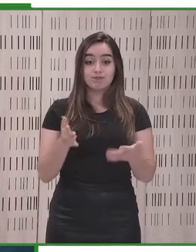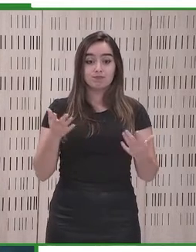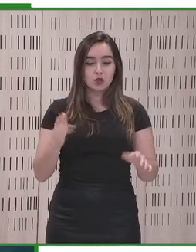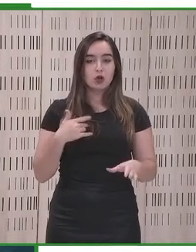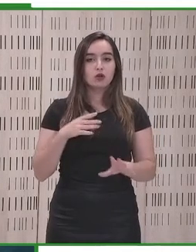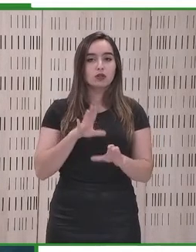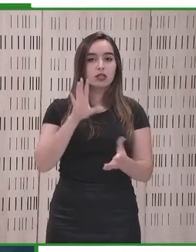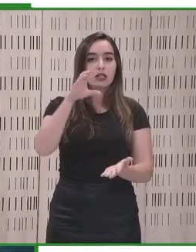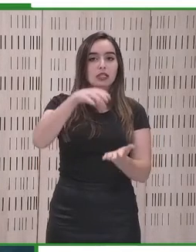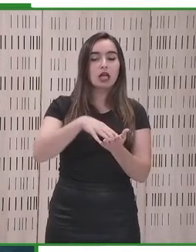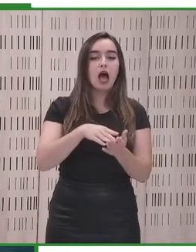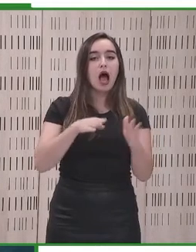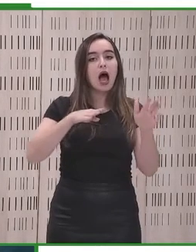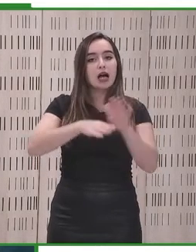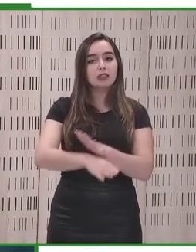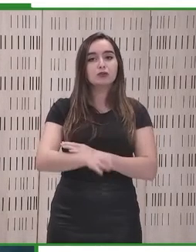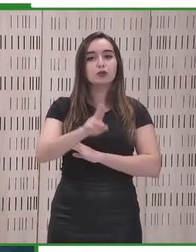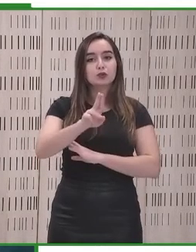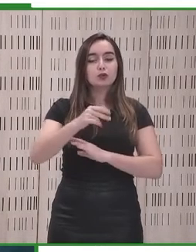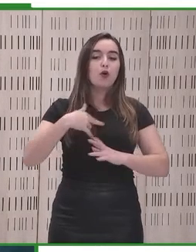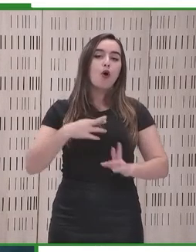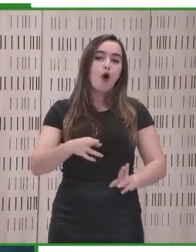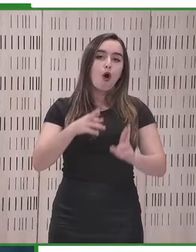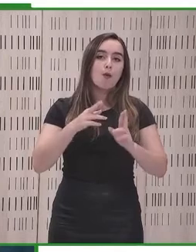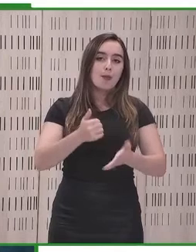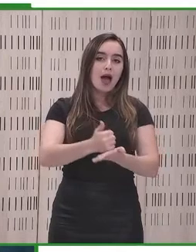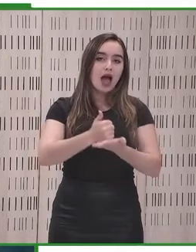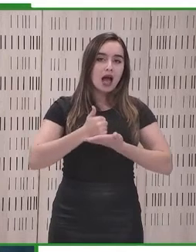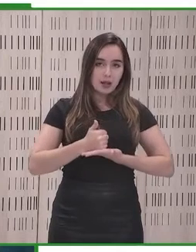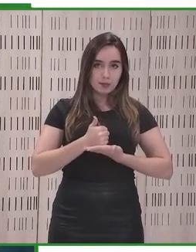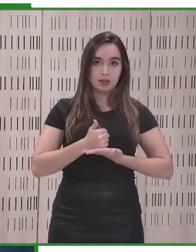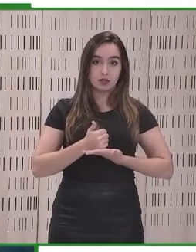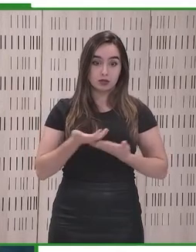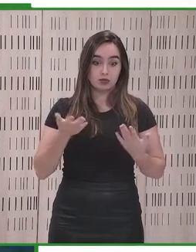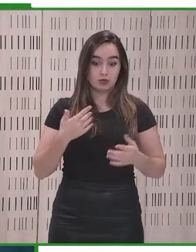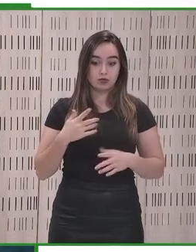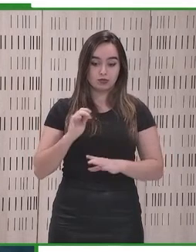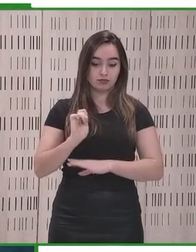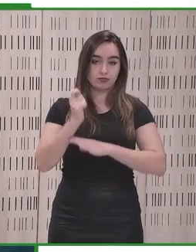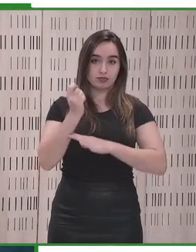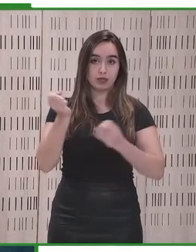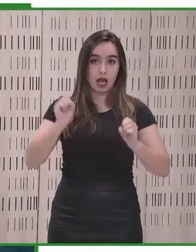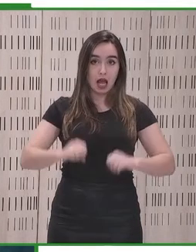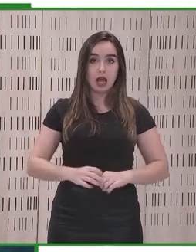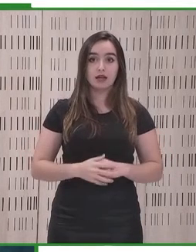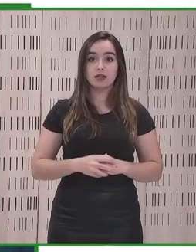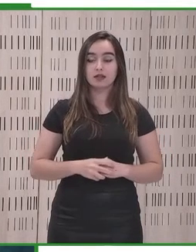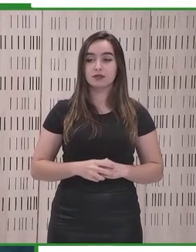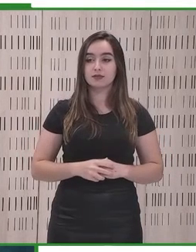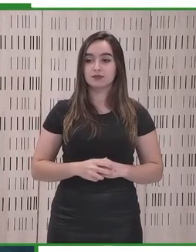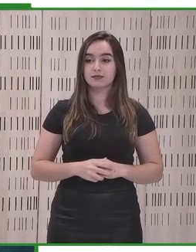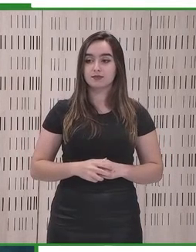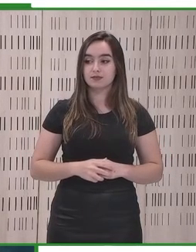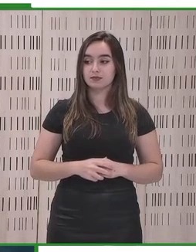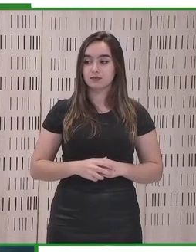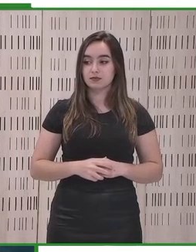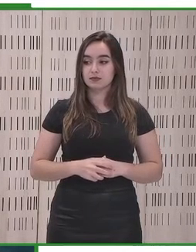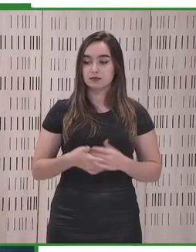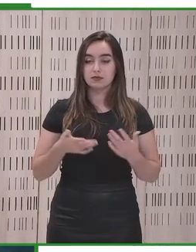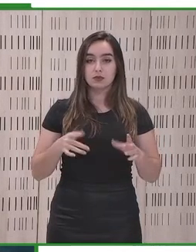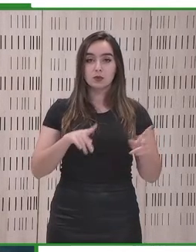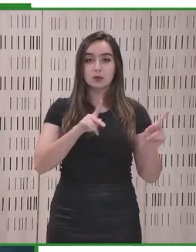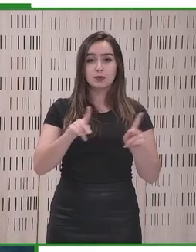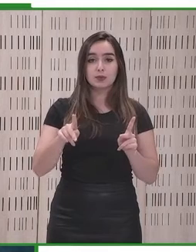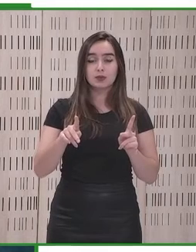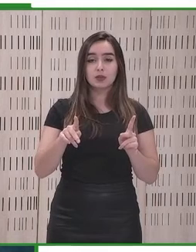Accesible EU esperemos que nos ayude a obtener ese objetivo de que todos los